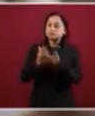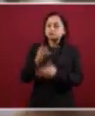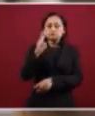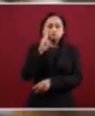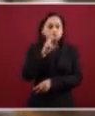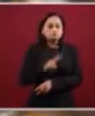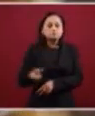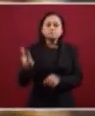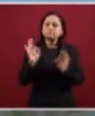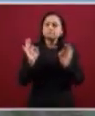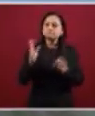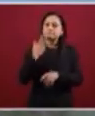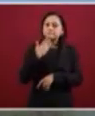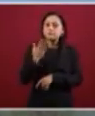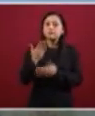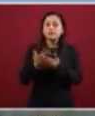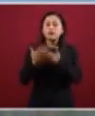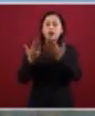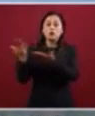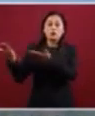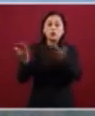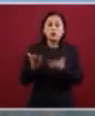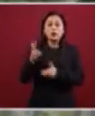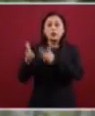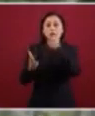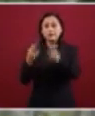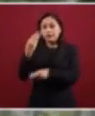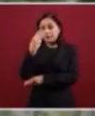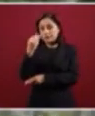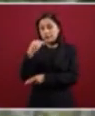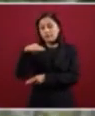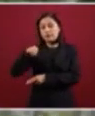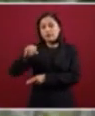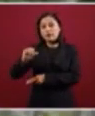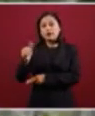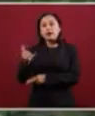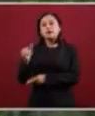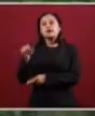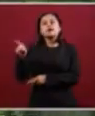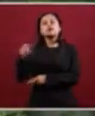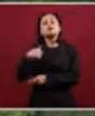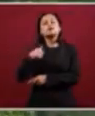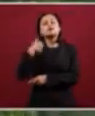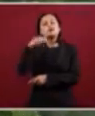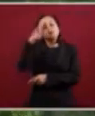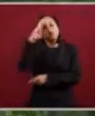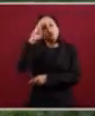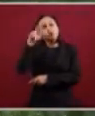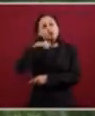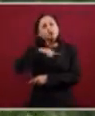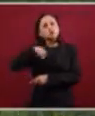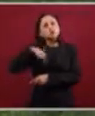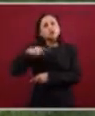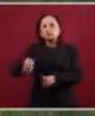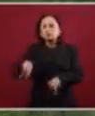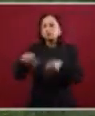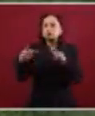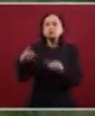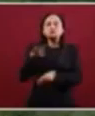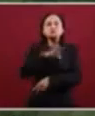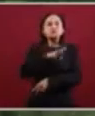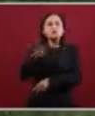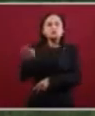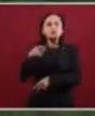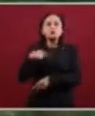Con la llegada del Tren Maya, podríamos nosotros como productores vender mejor nuestra miel. Por lo tanto, vamos a tener la oportunidad de mejorar